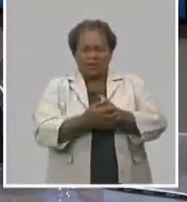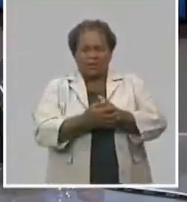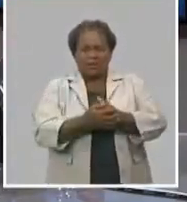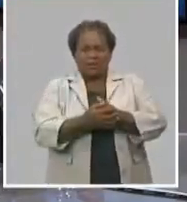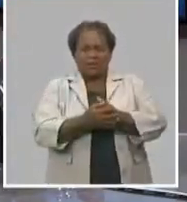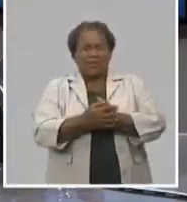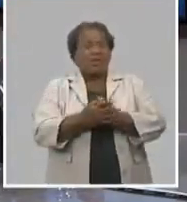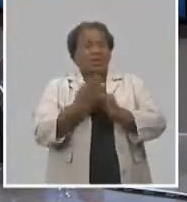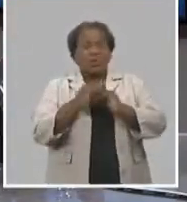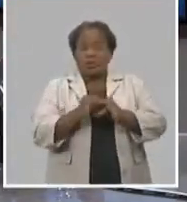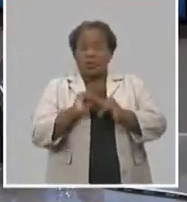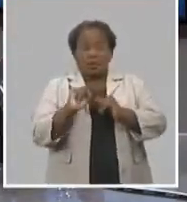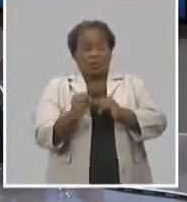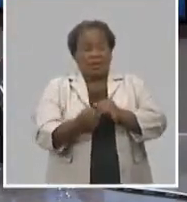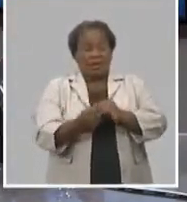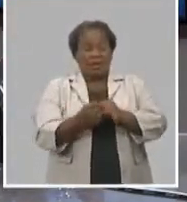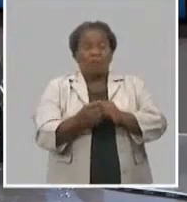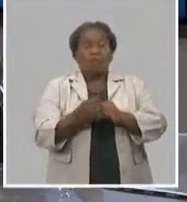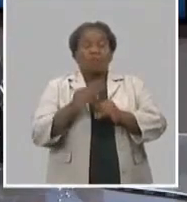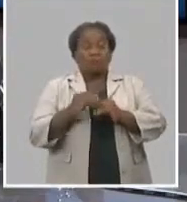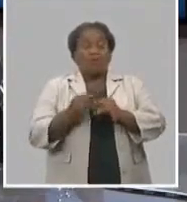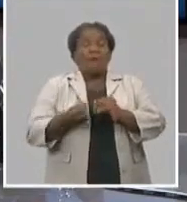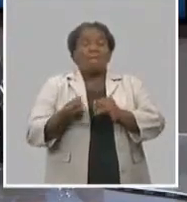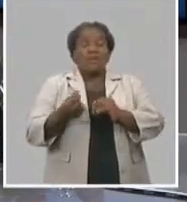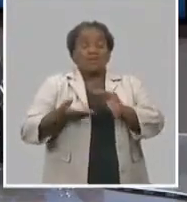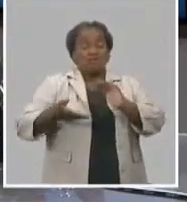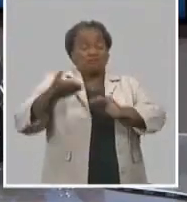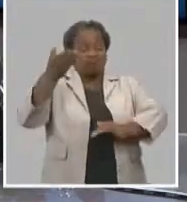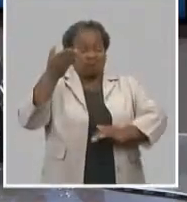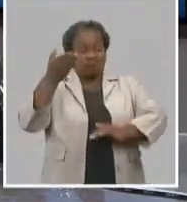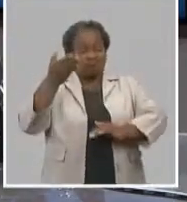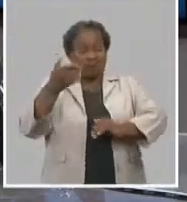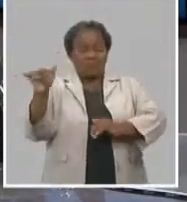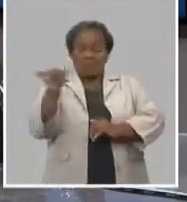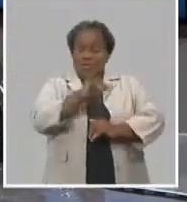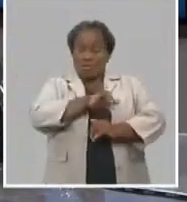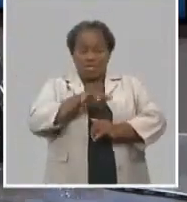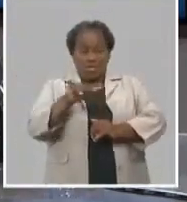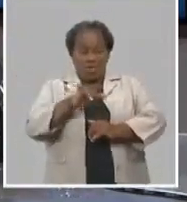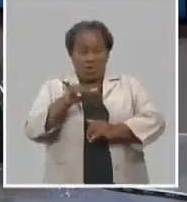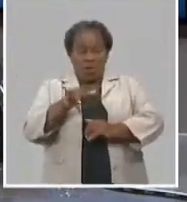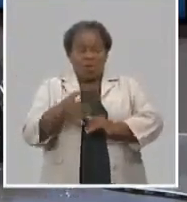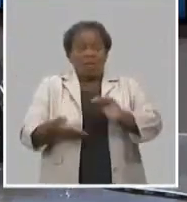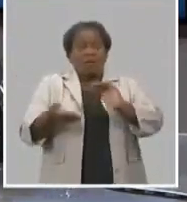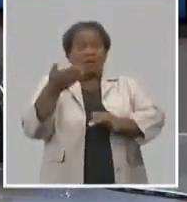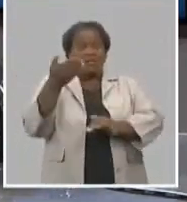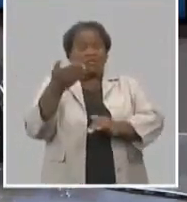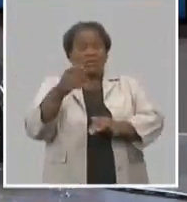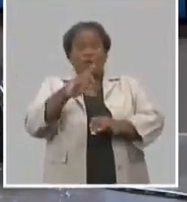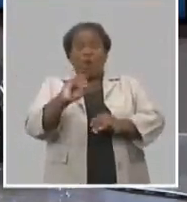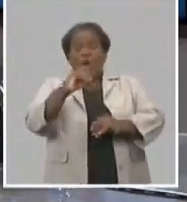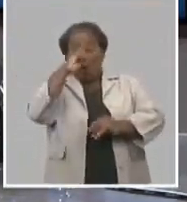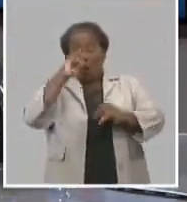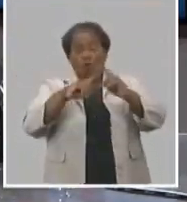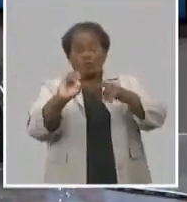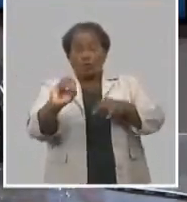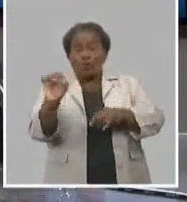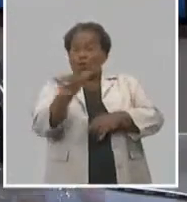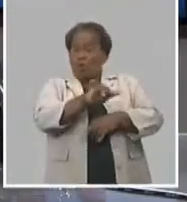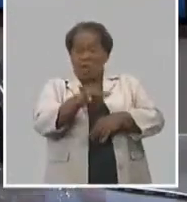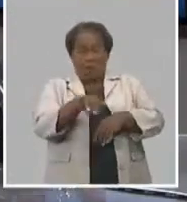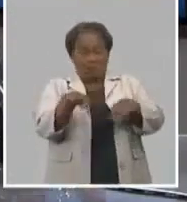no necesariamente el crecimiento de los precios sea al mismo ritmo del crecimiento de los costos que van a tener.